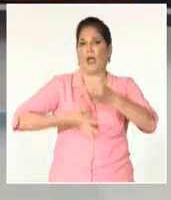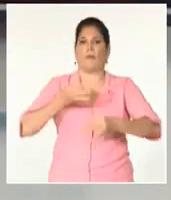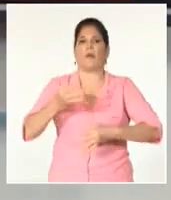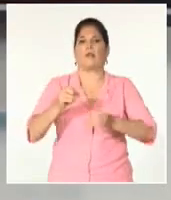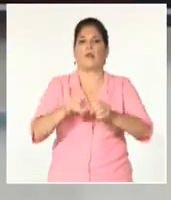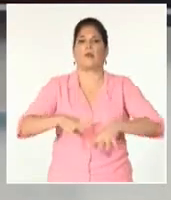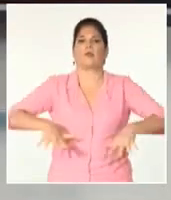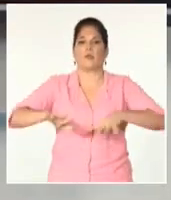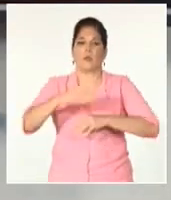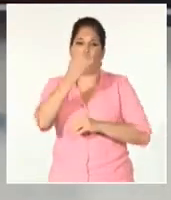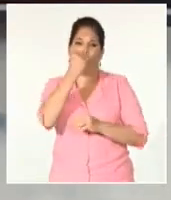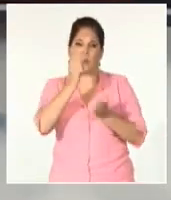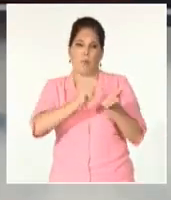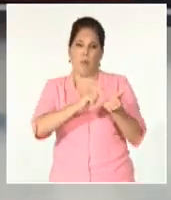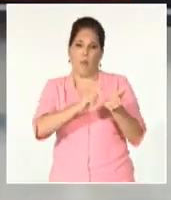y otros temas. Seguimos con más en este.